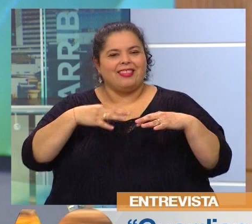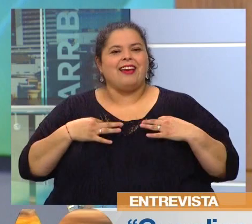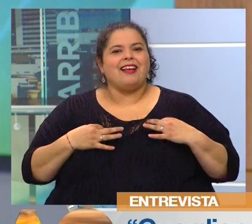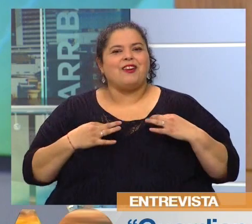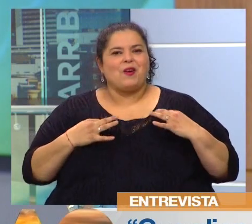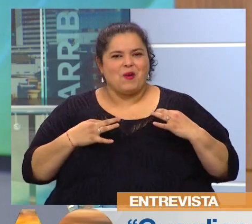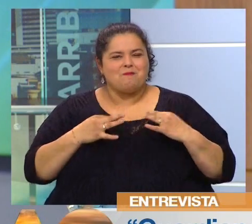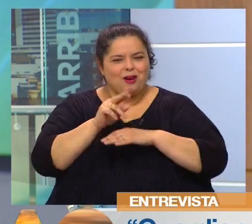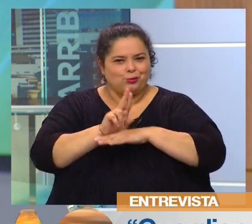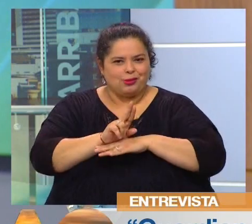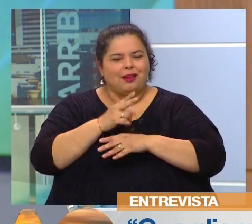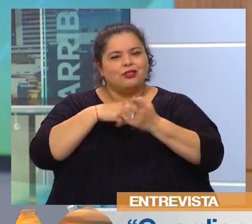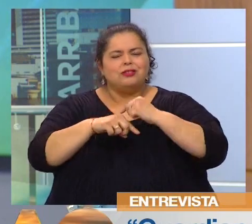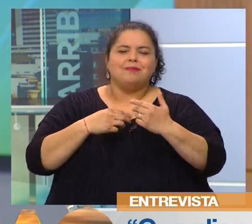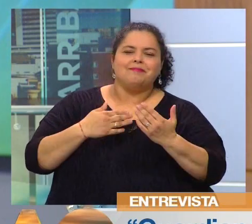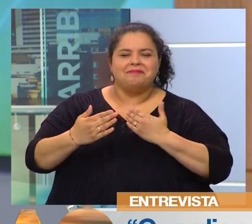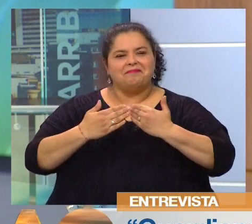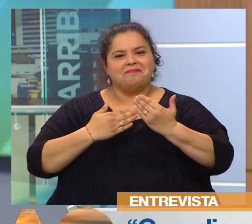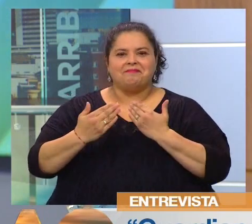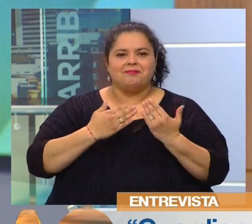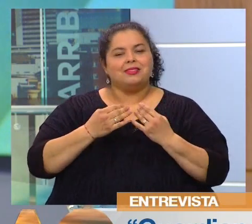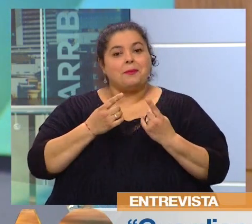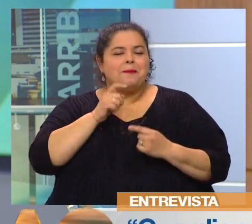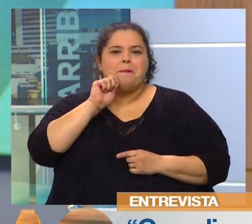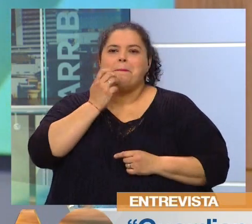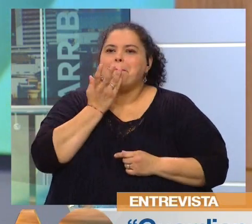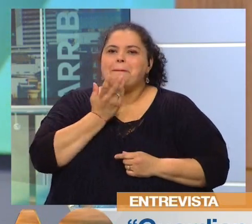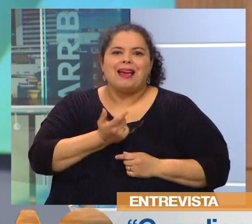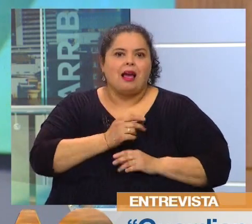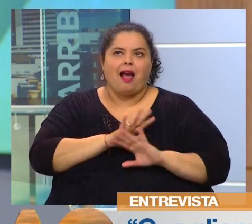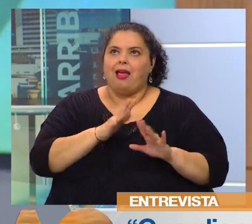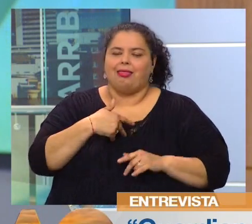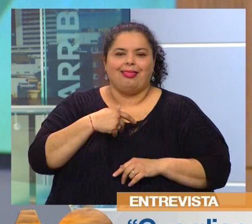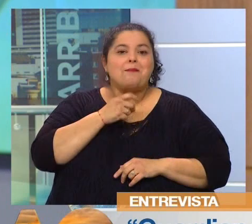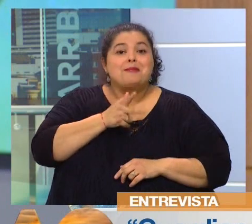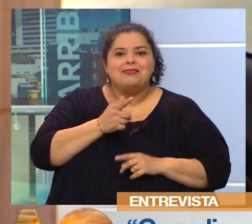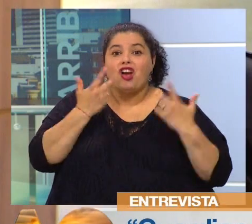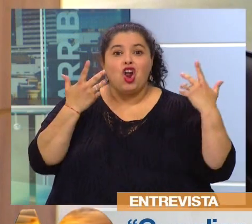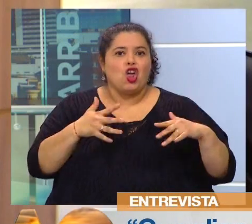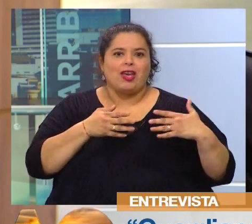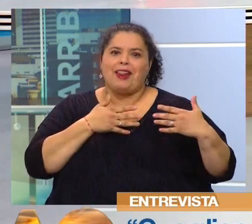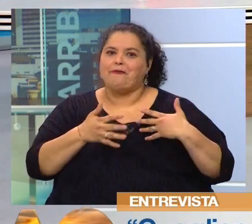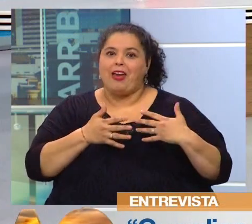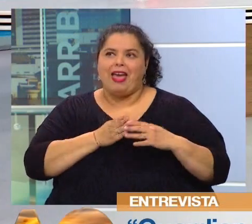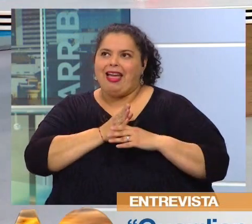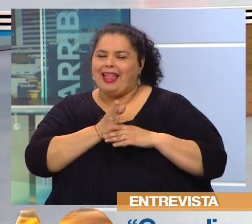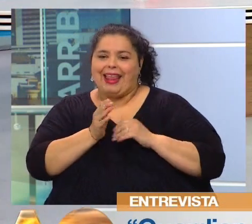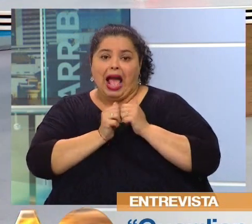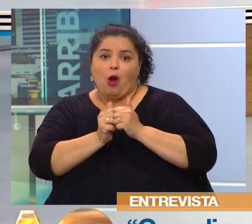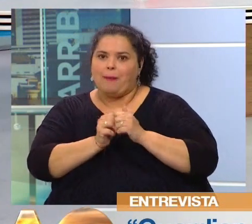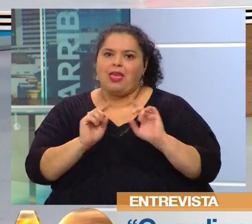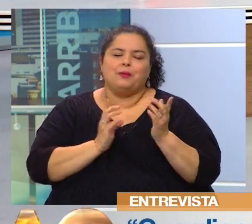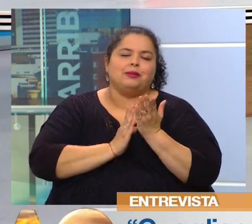Y mientras estás dialogando sobre la historia de vida, que a me encanta que mis hijos ya no quieren ir más a la feria conmigo. La mamá colgada que se queda